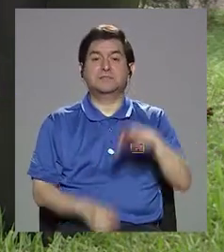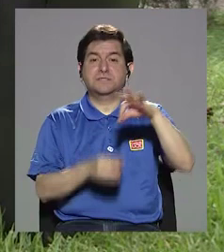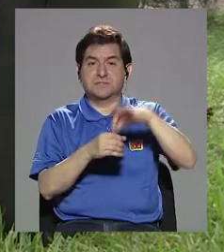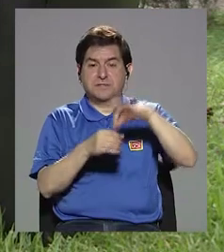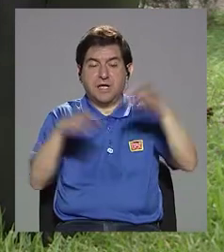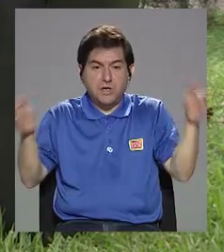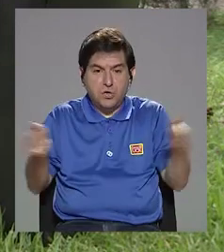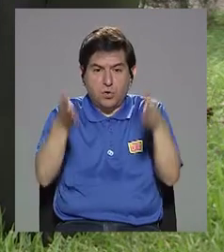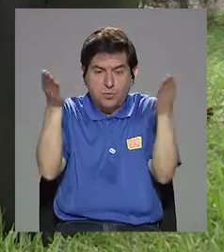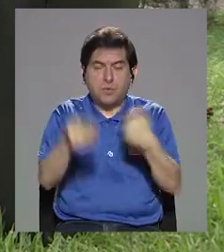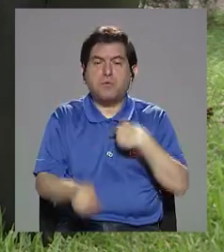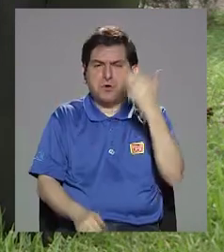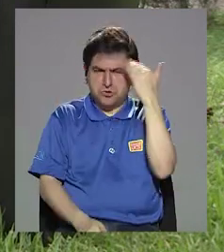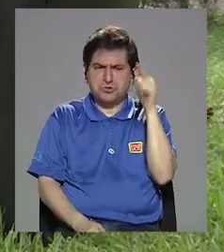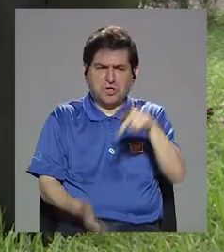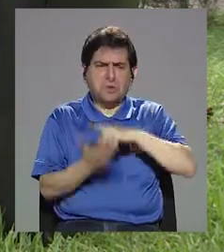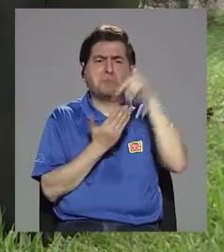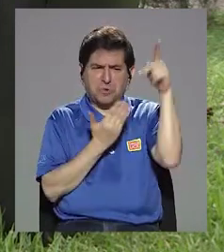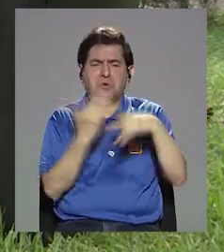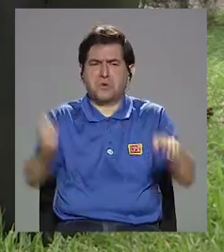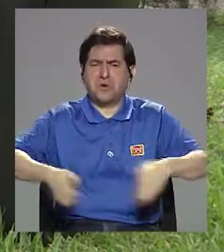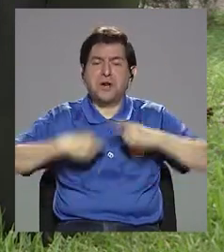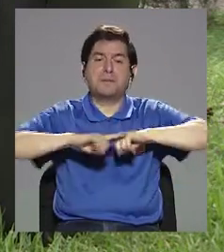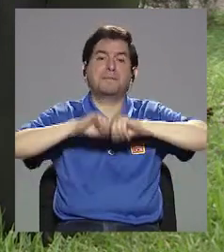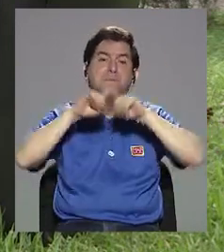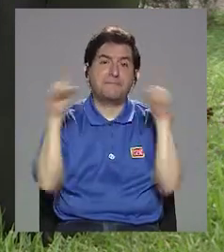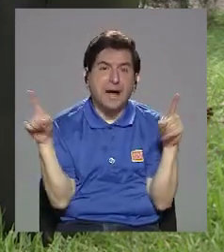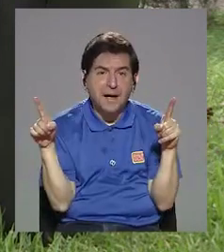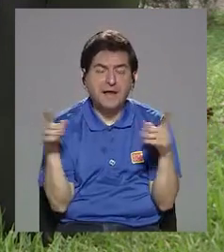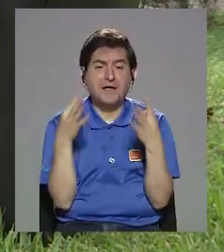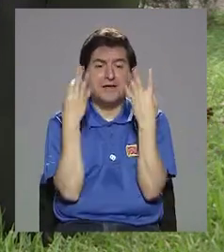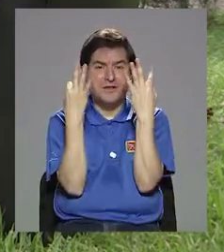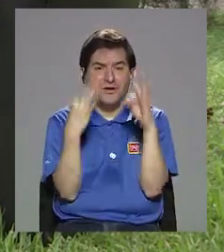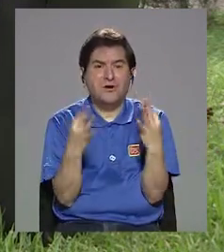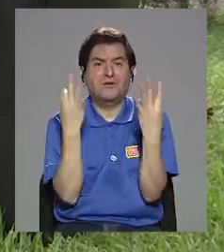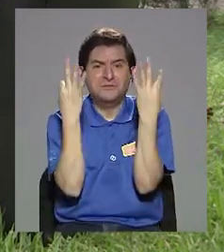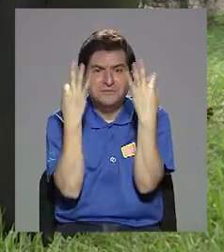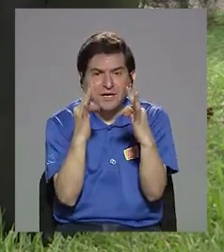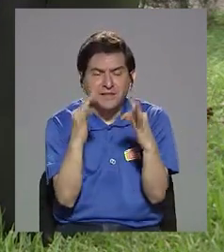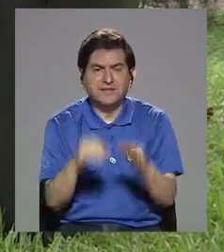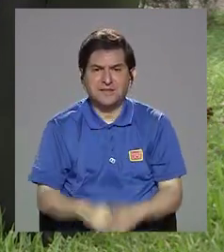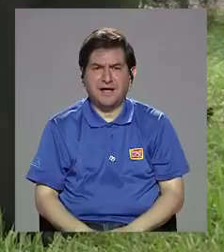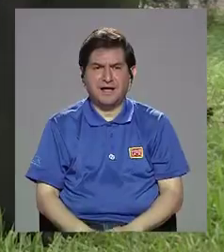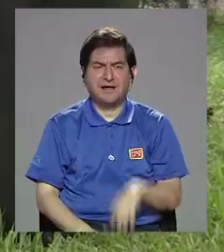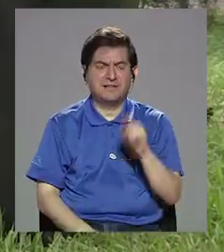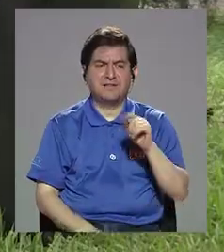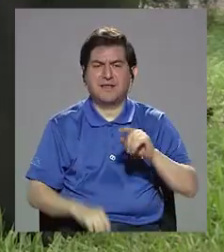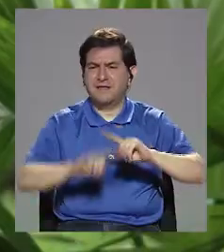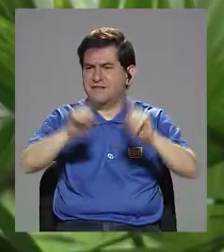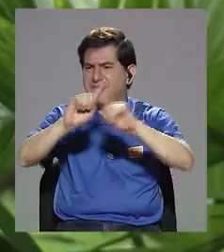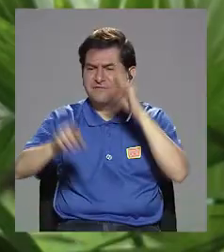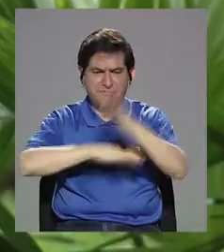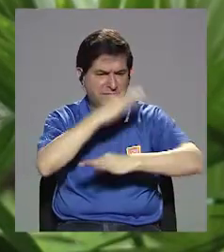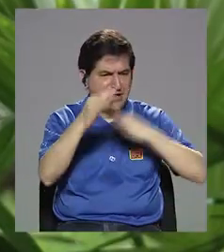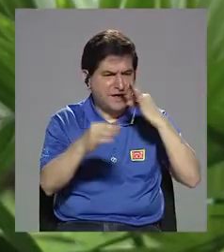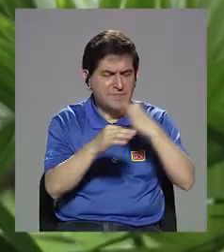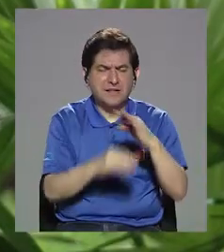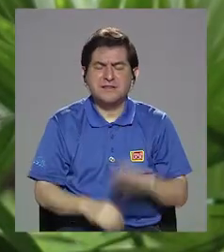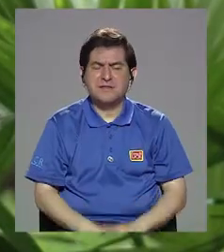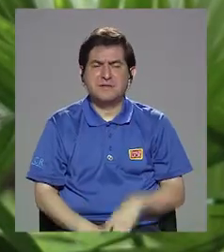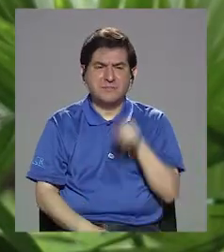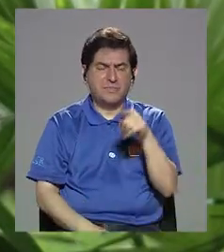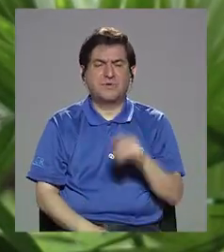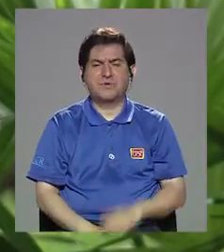promover, yo sé que ellos tienen programas, pero tratar de diversificar la producción de